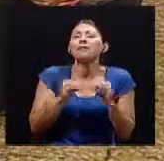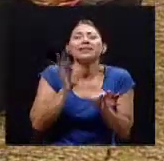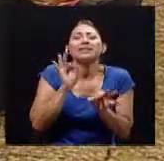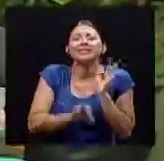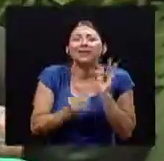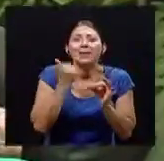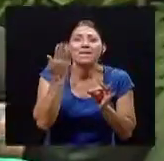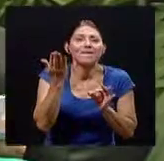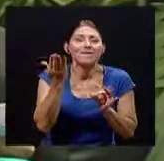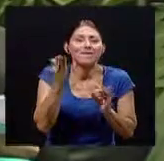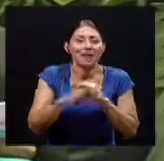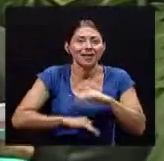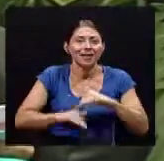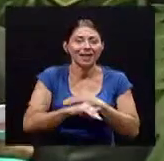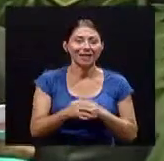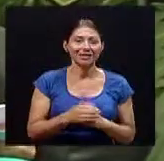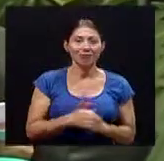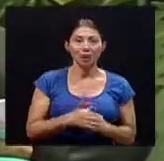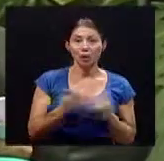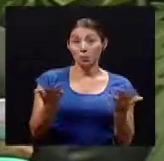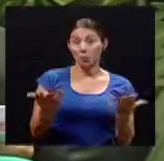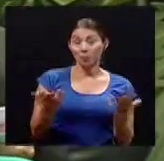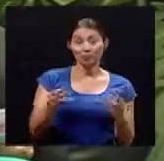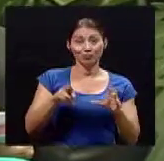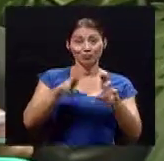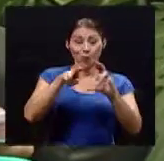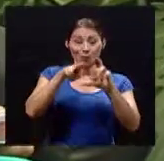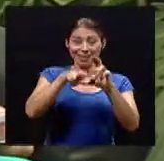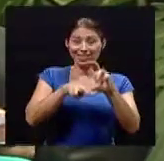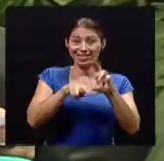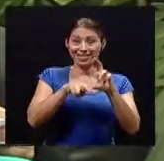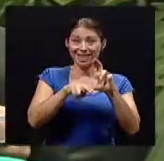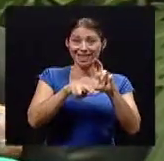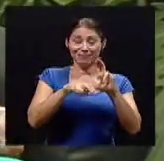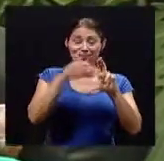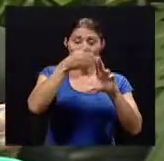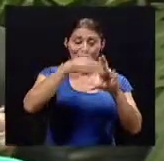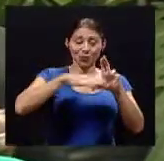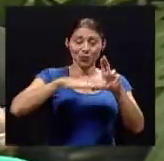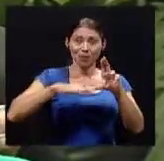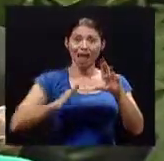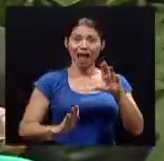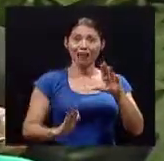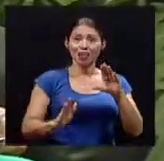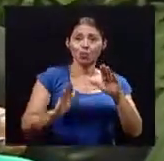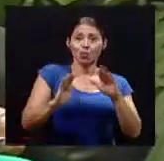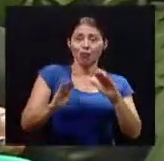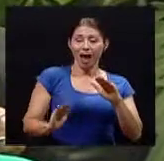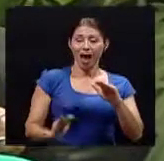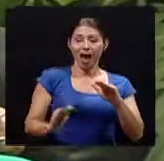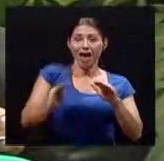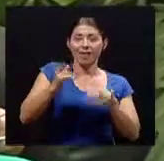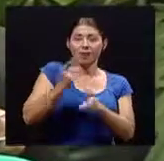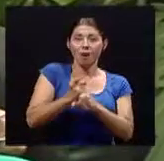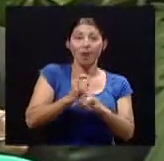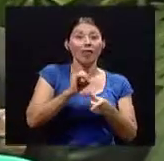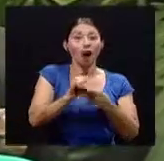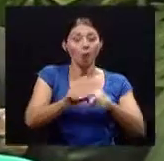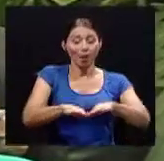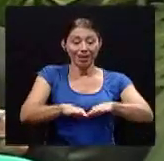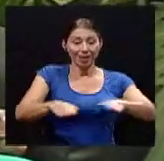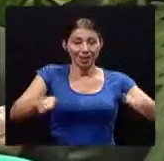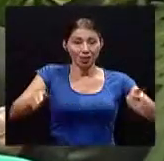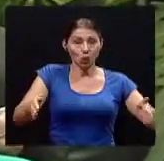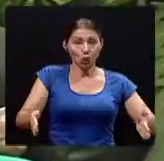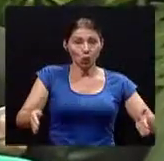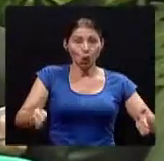bueno una silla a la altura adecuada un escritorio en que yo pueda o un apoyabrazos en que yo pueda